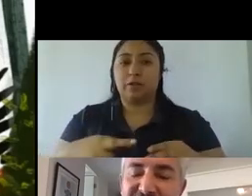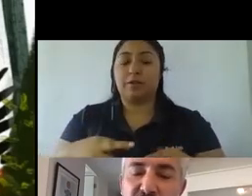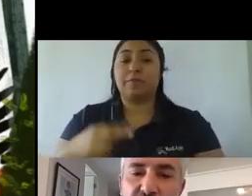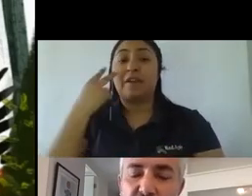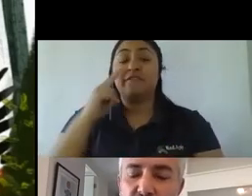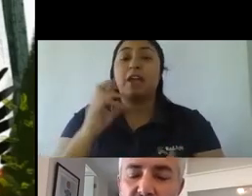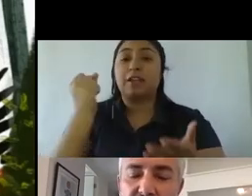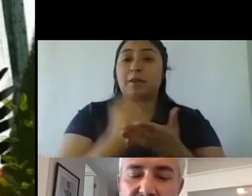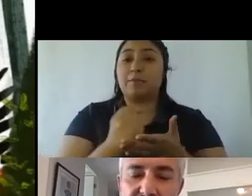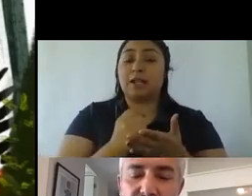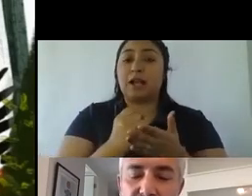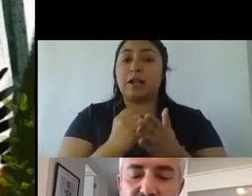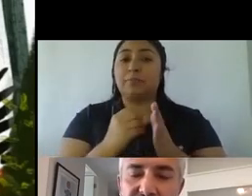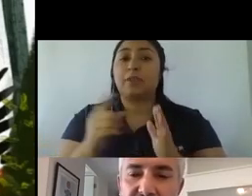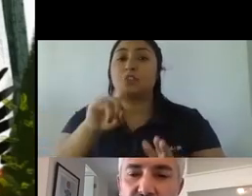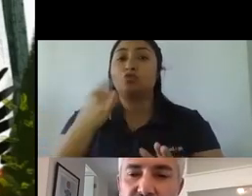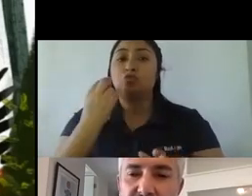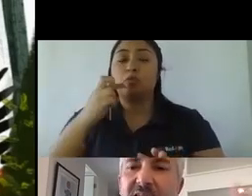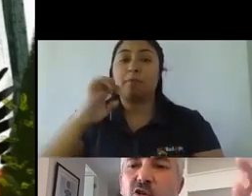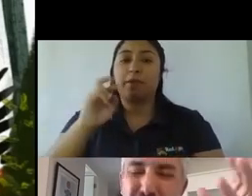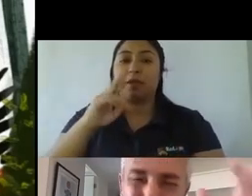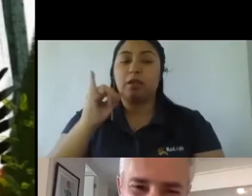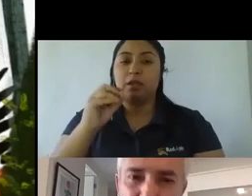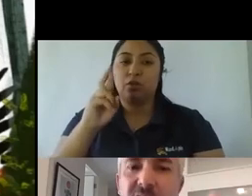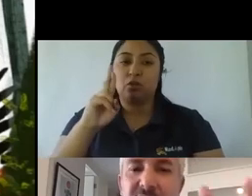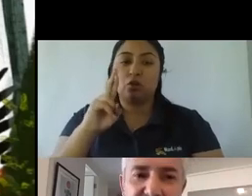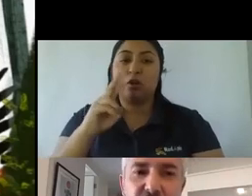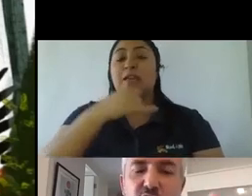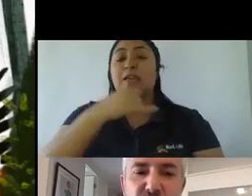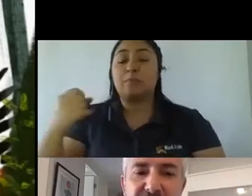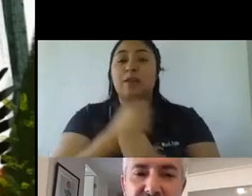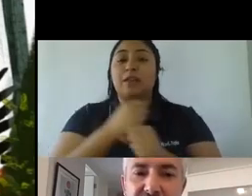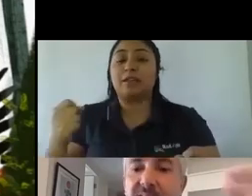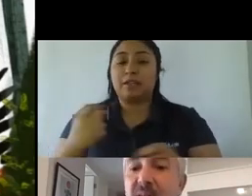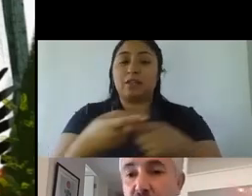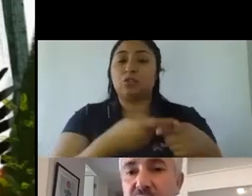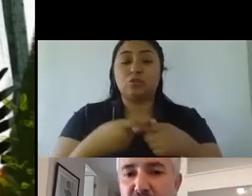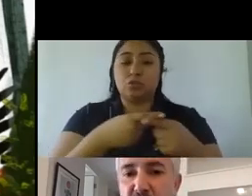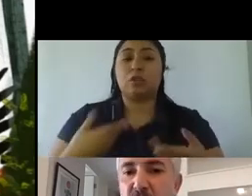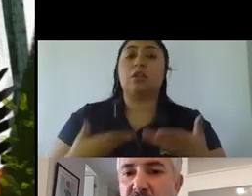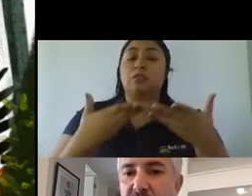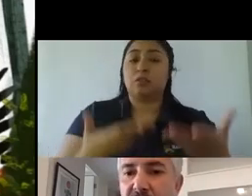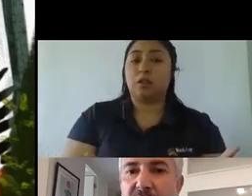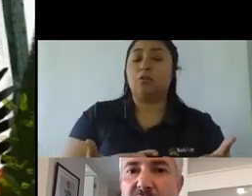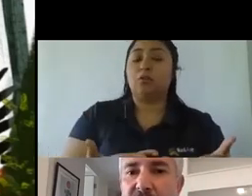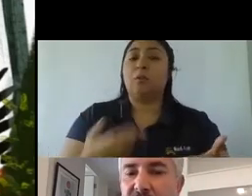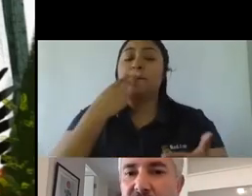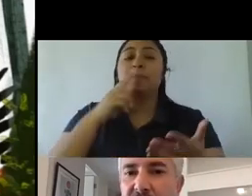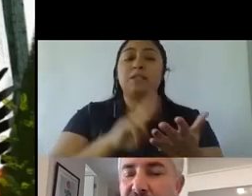escenario digamos post estallido social continuó entregando su mensaje de protección al medio ambiente